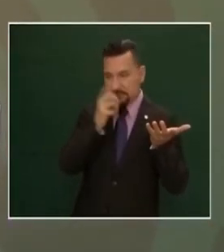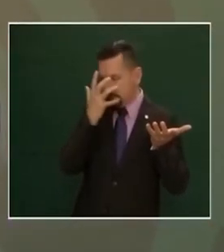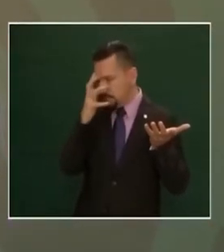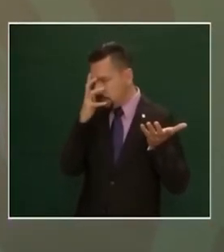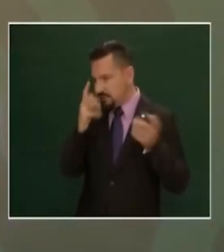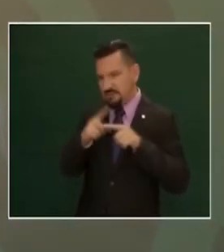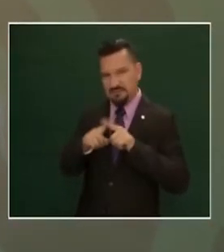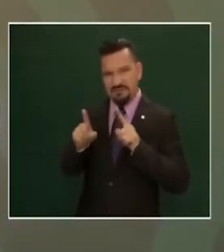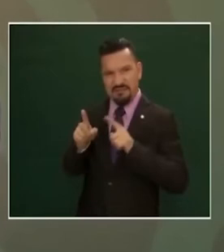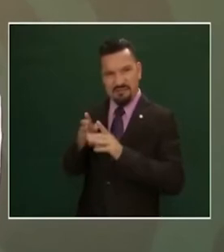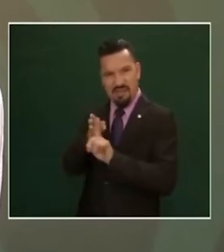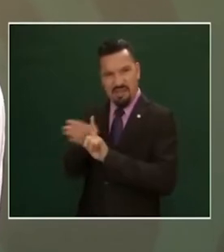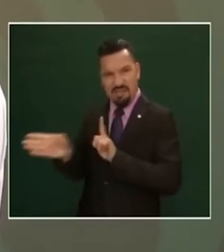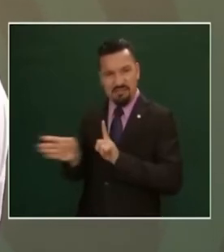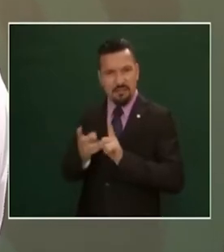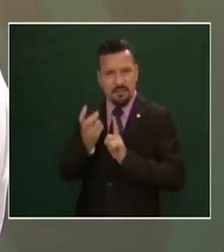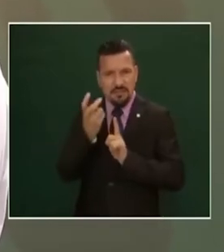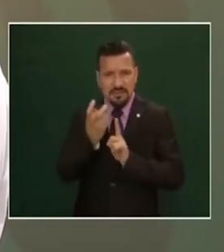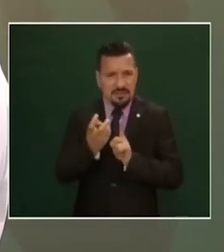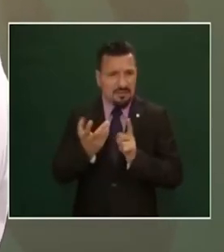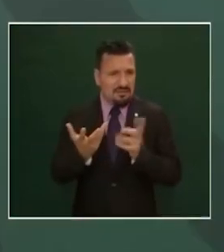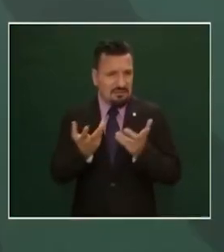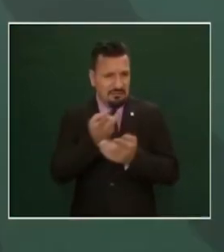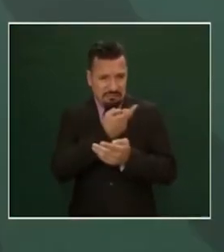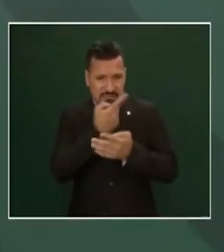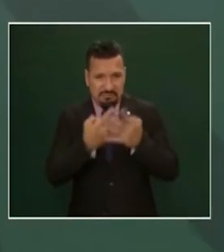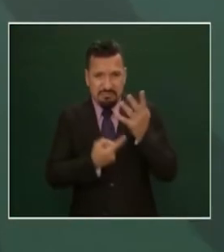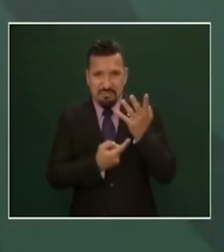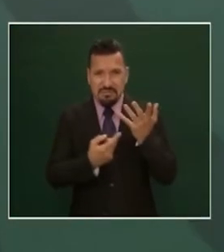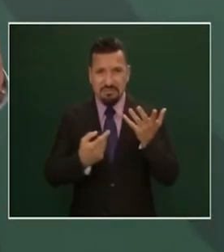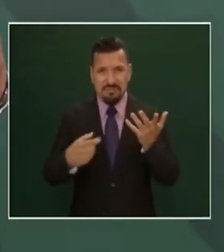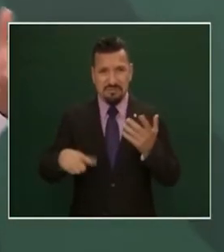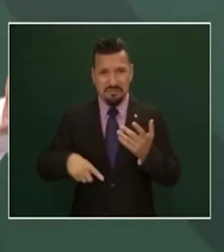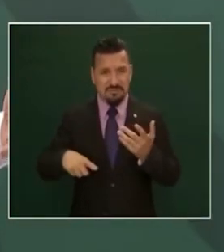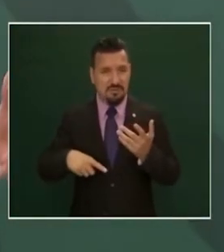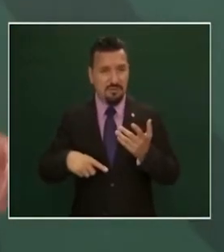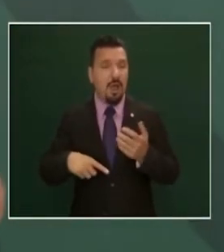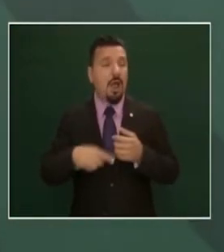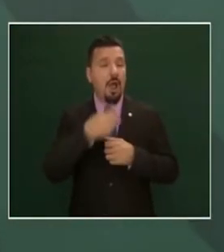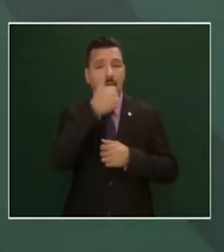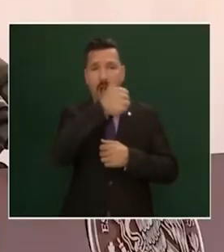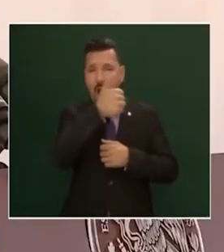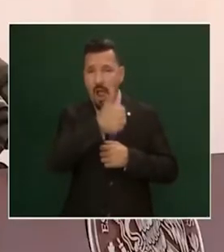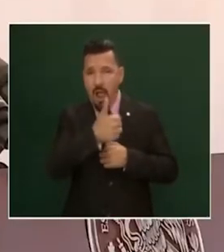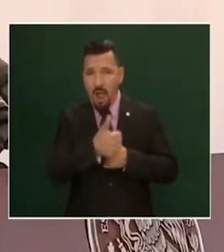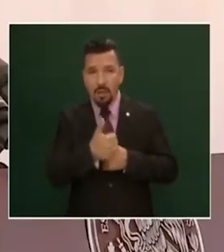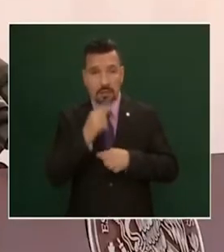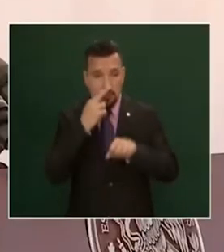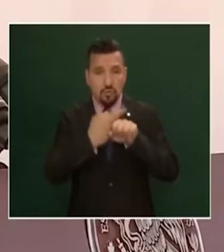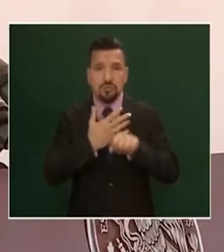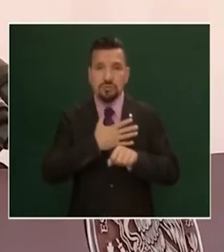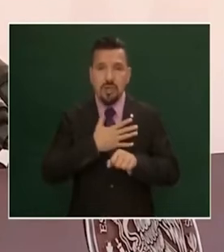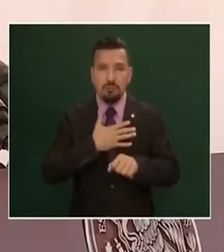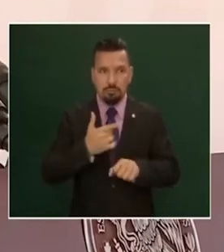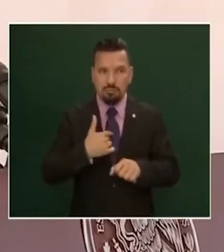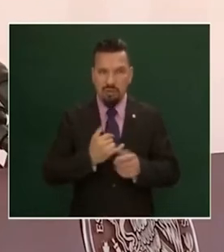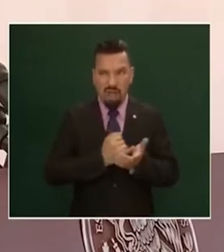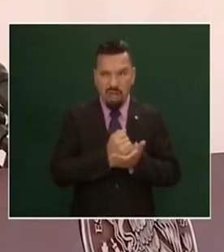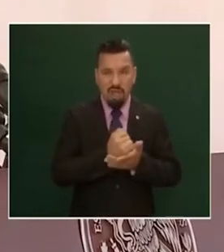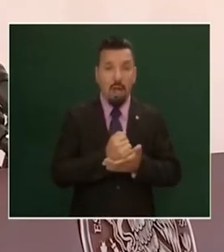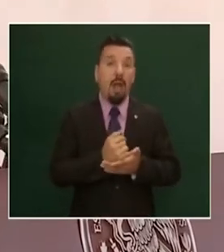entonces que cada quien se haga responsable de sus actos